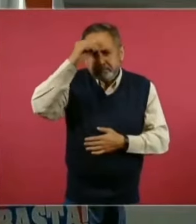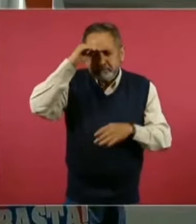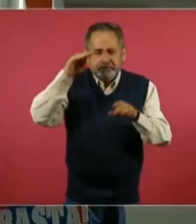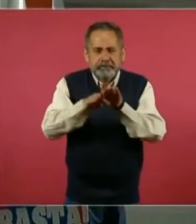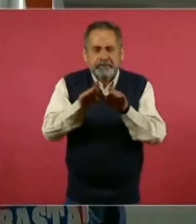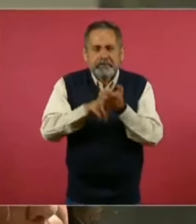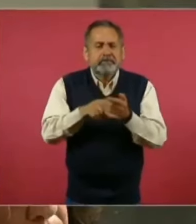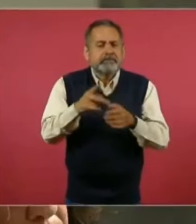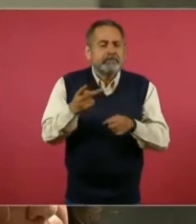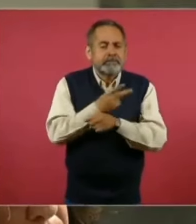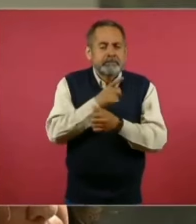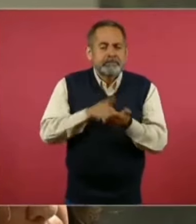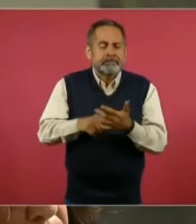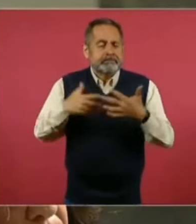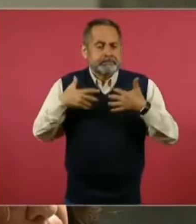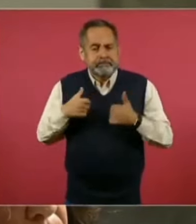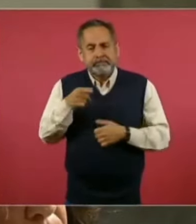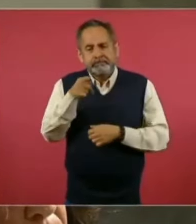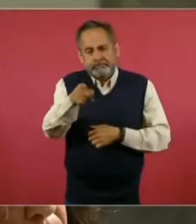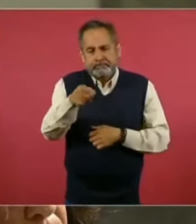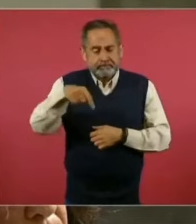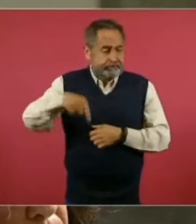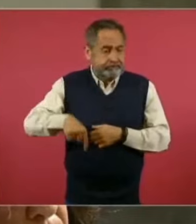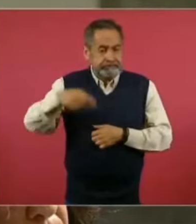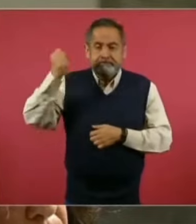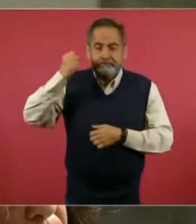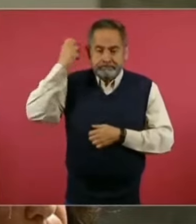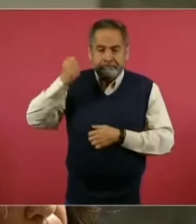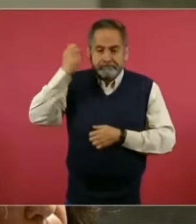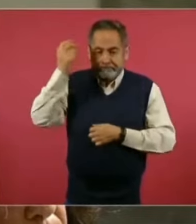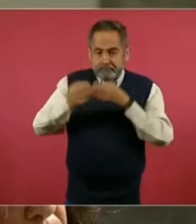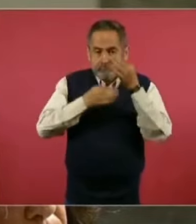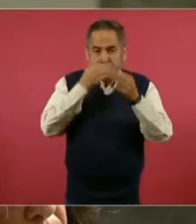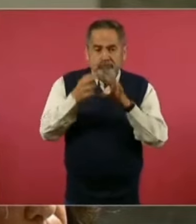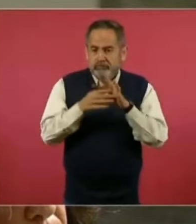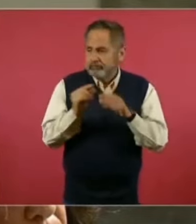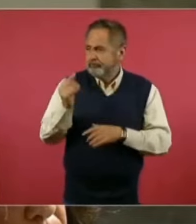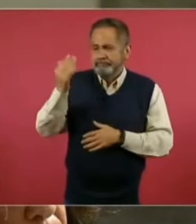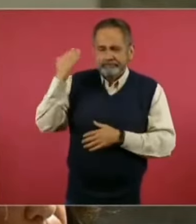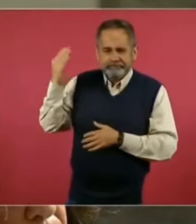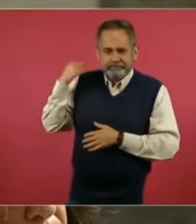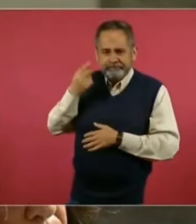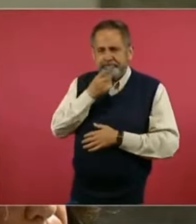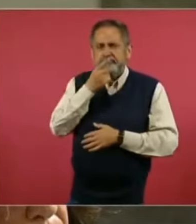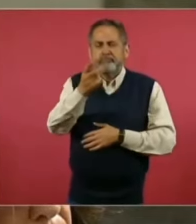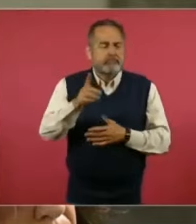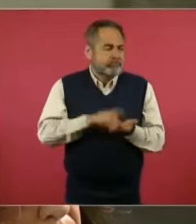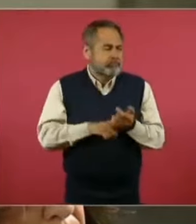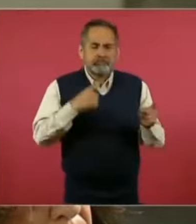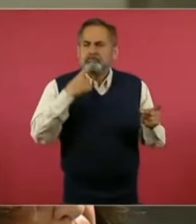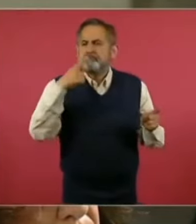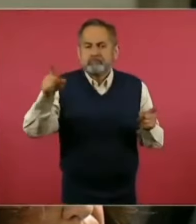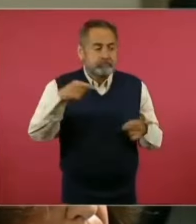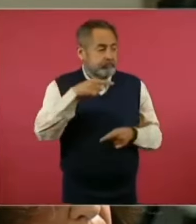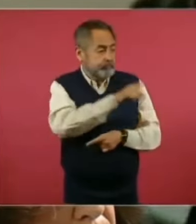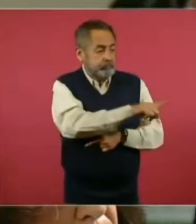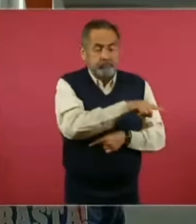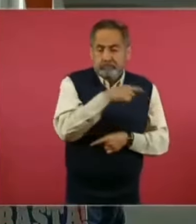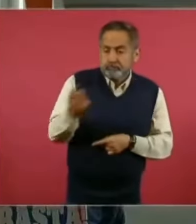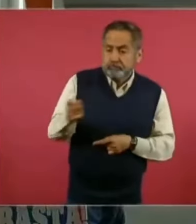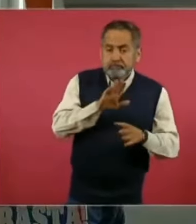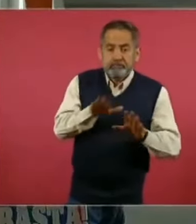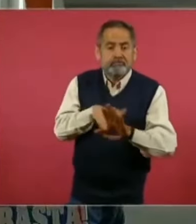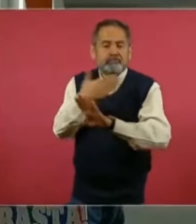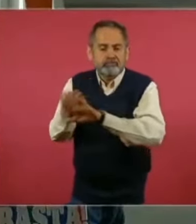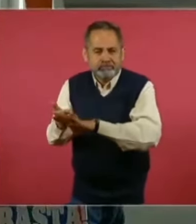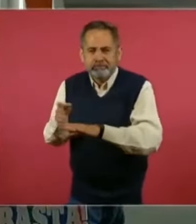sobre todo entendiendo que usted aquí en esta misma conferencia matutina hace unos meses había denunciado un intento de golpe de